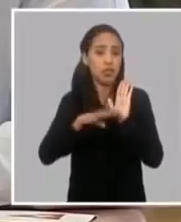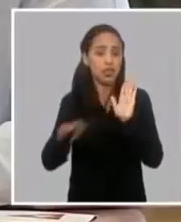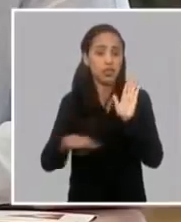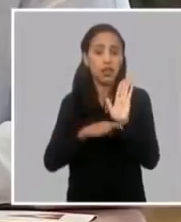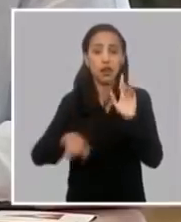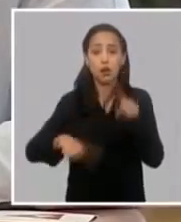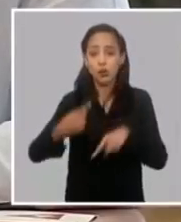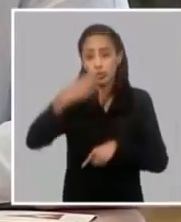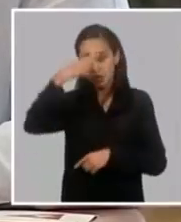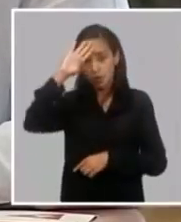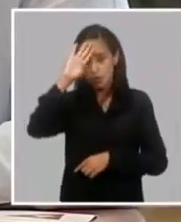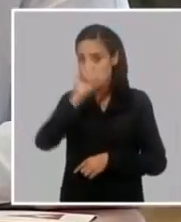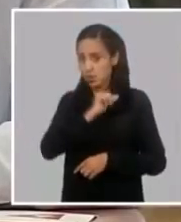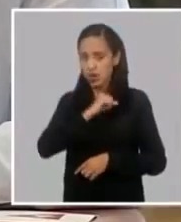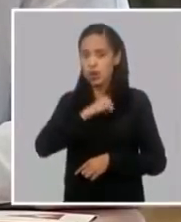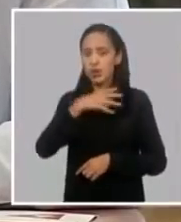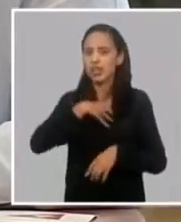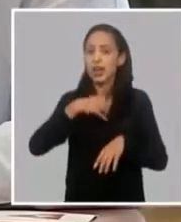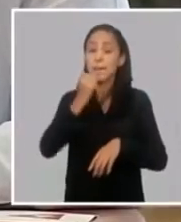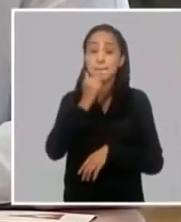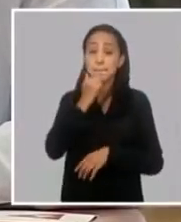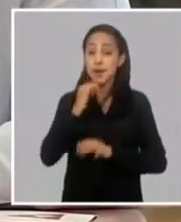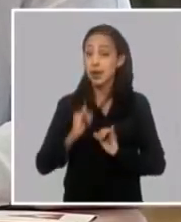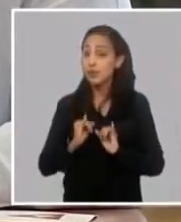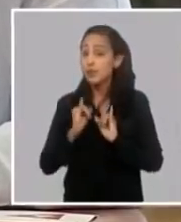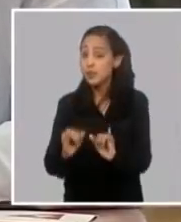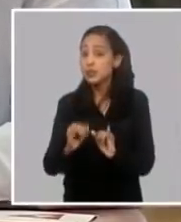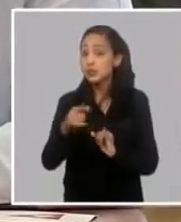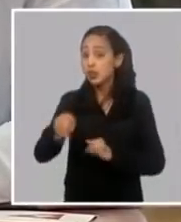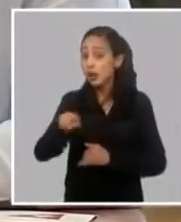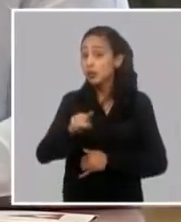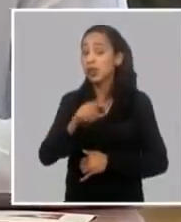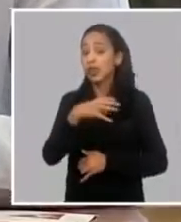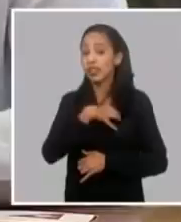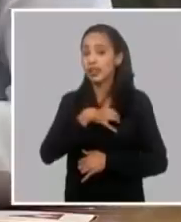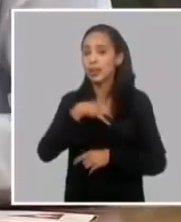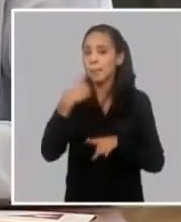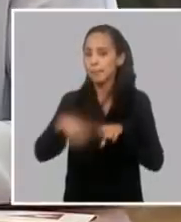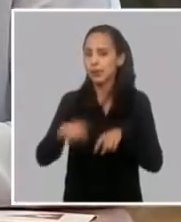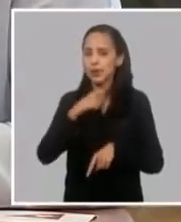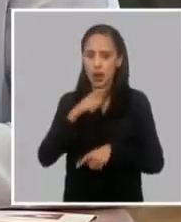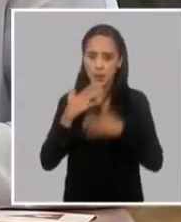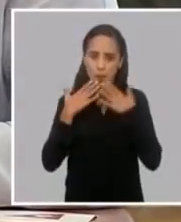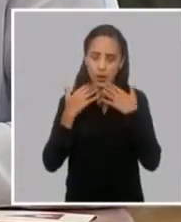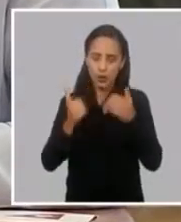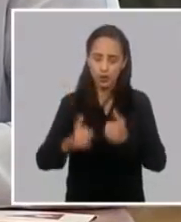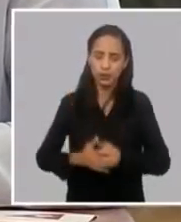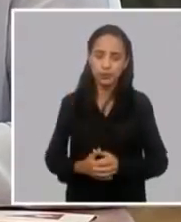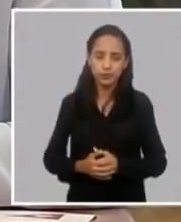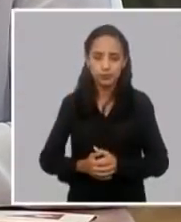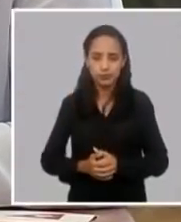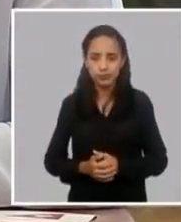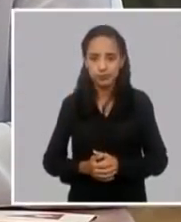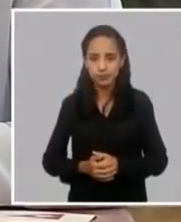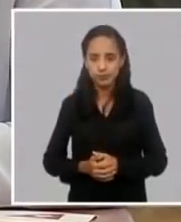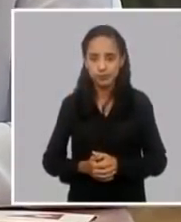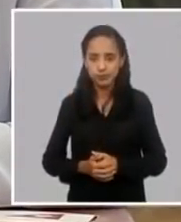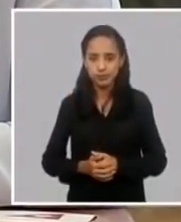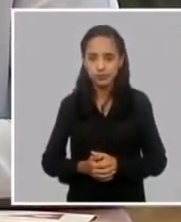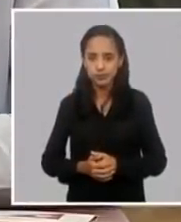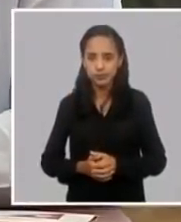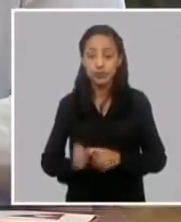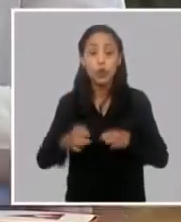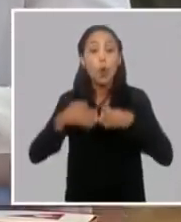tengan más información que la que tienen pero vamos a ponerlo en un ejemplo más práctico. La retención de un barco de